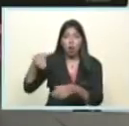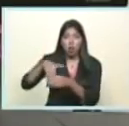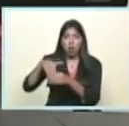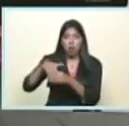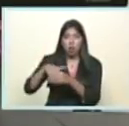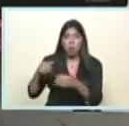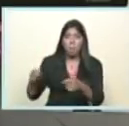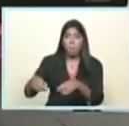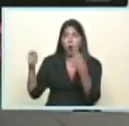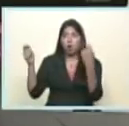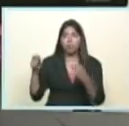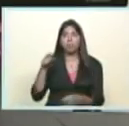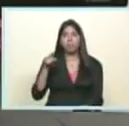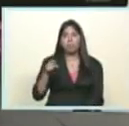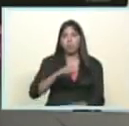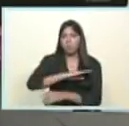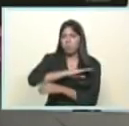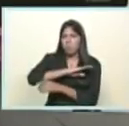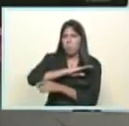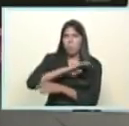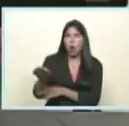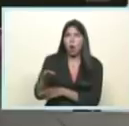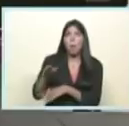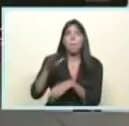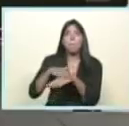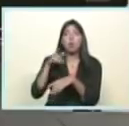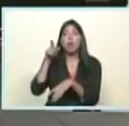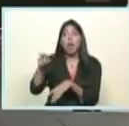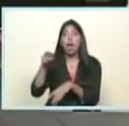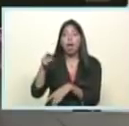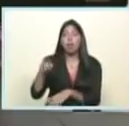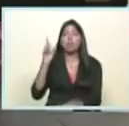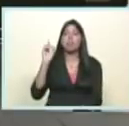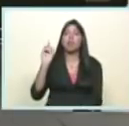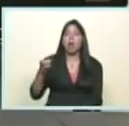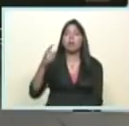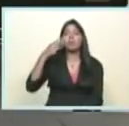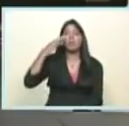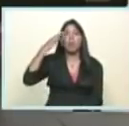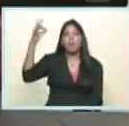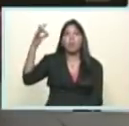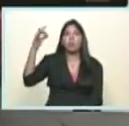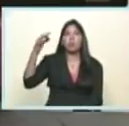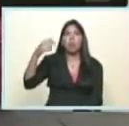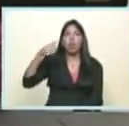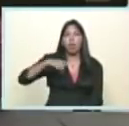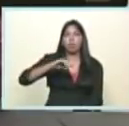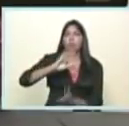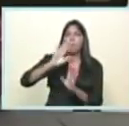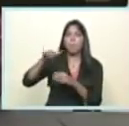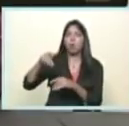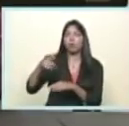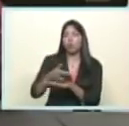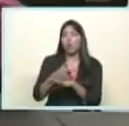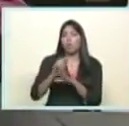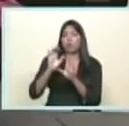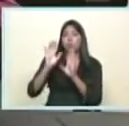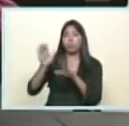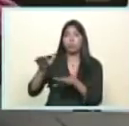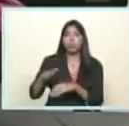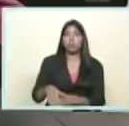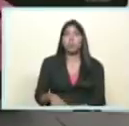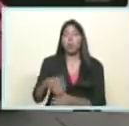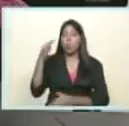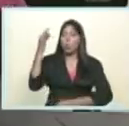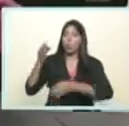lo van a pagar muy caro porque ahí va a estar la Fiscalía General de la República con todo el apoyo del peso del gobierno y del Estado para